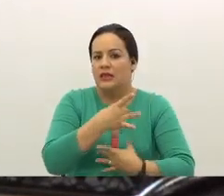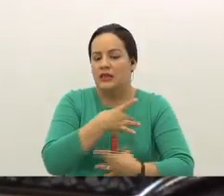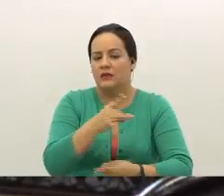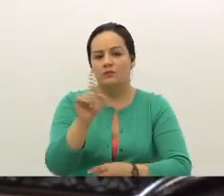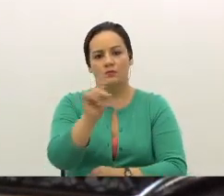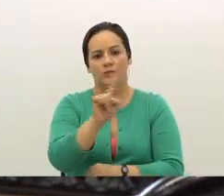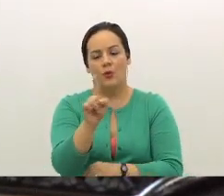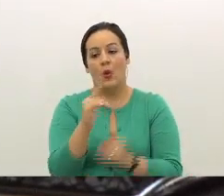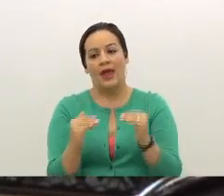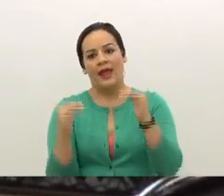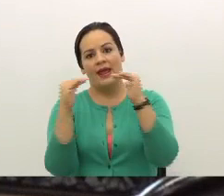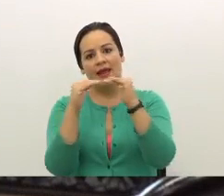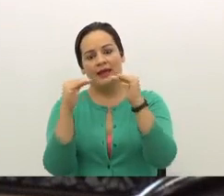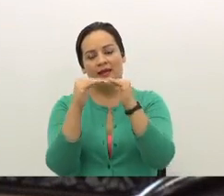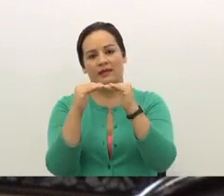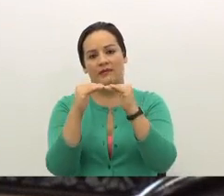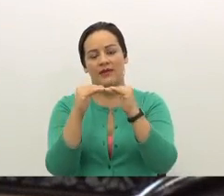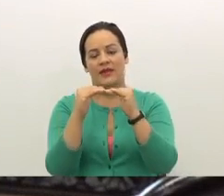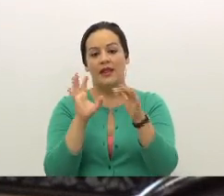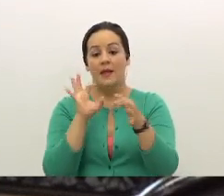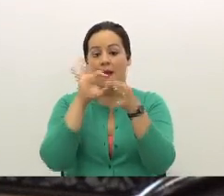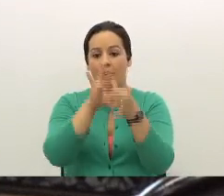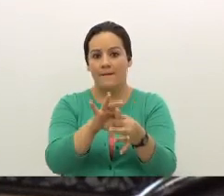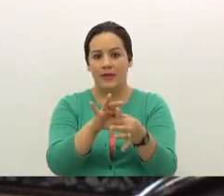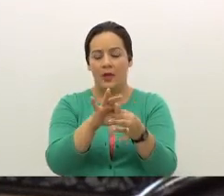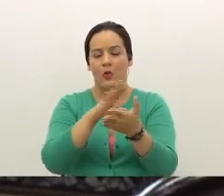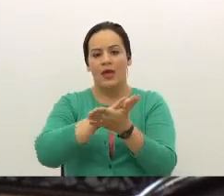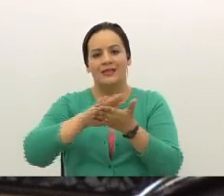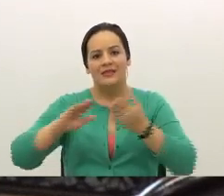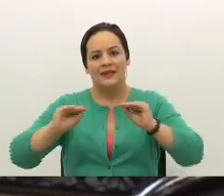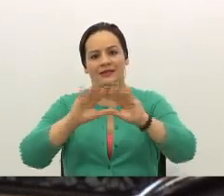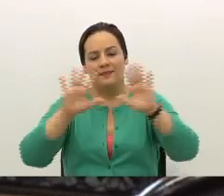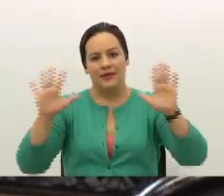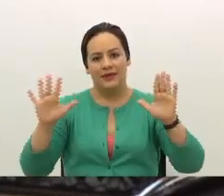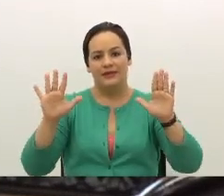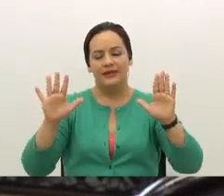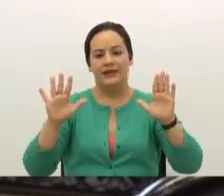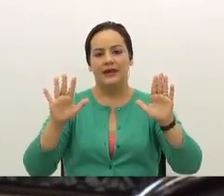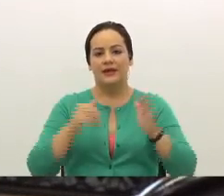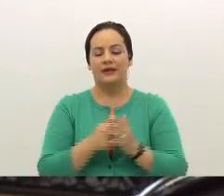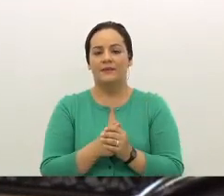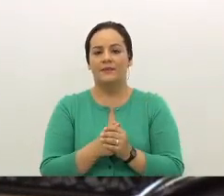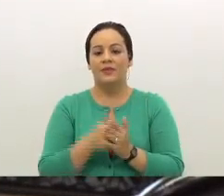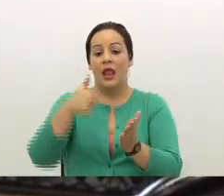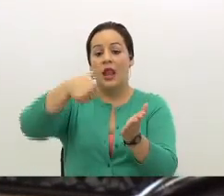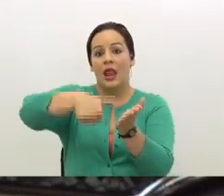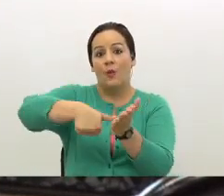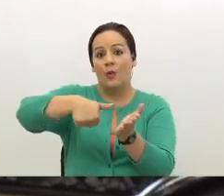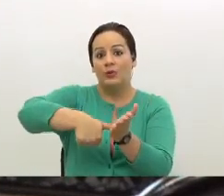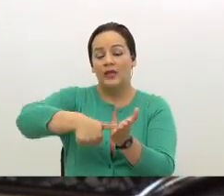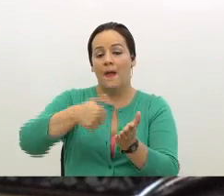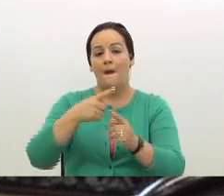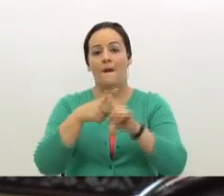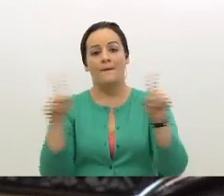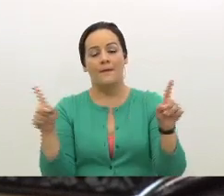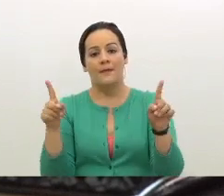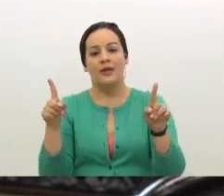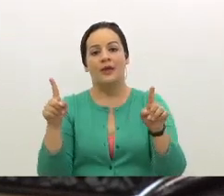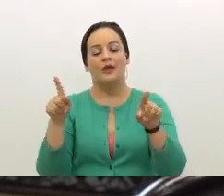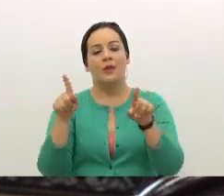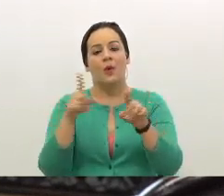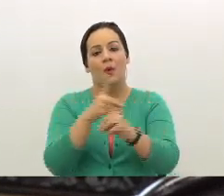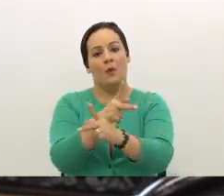de apego a transparentar la votación, pero sobre todo proteger